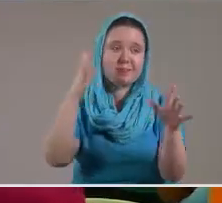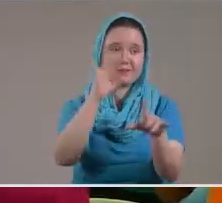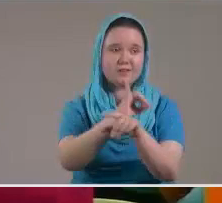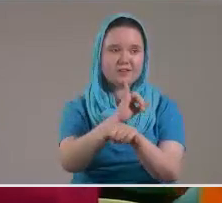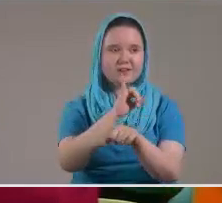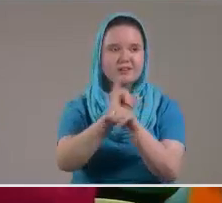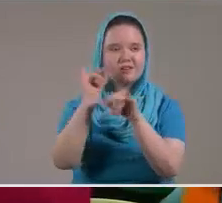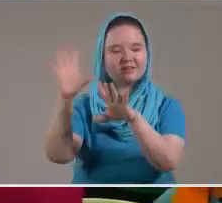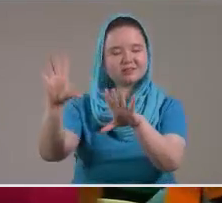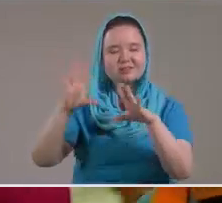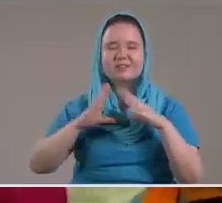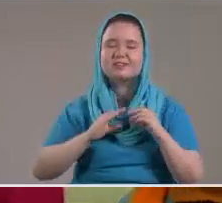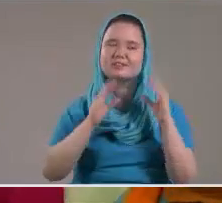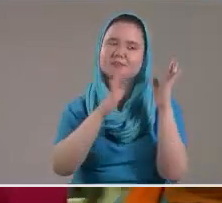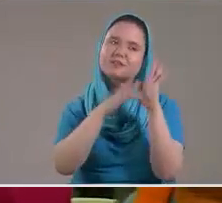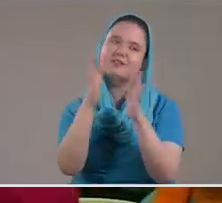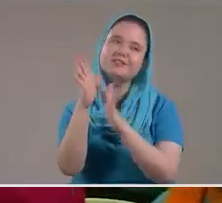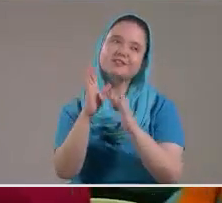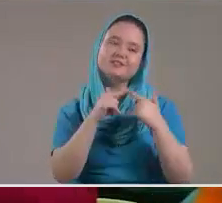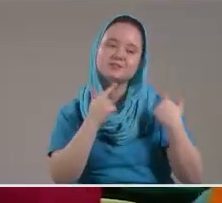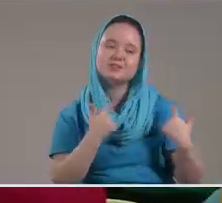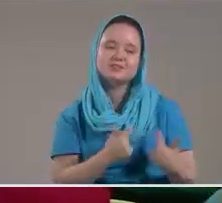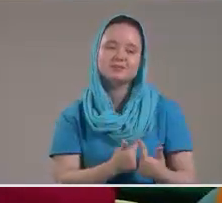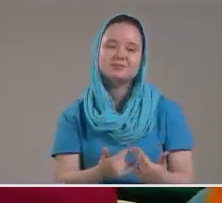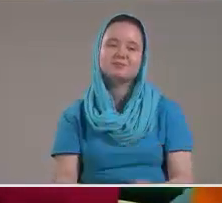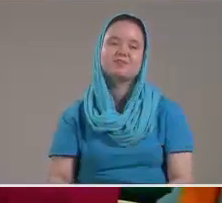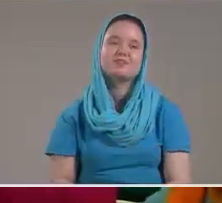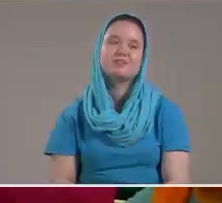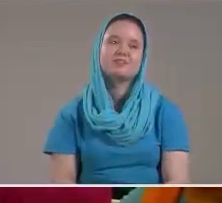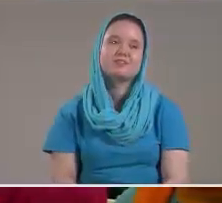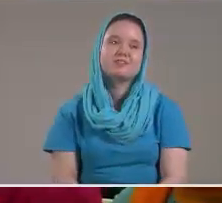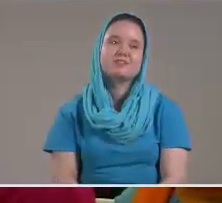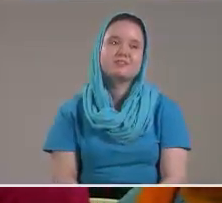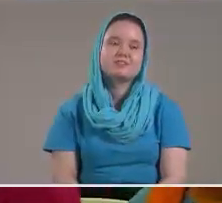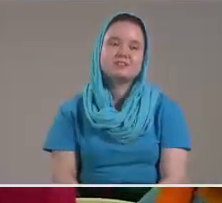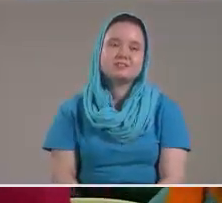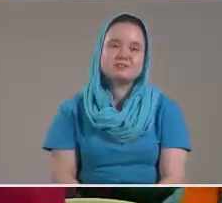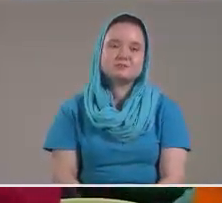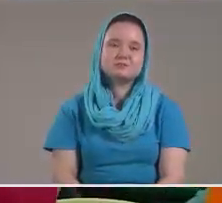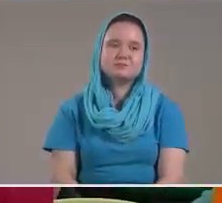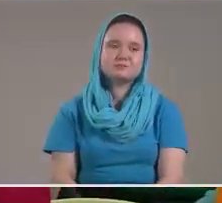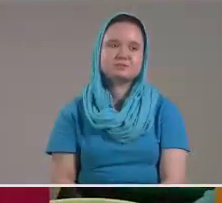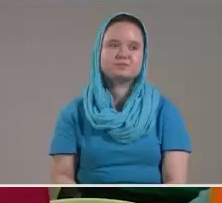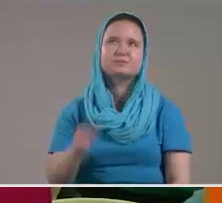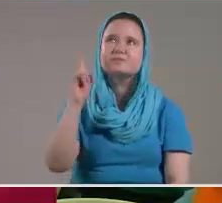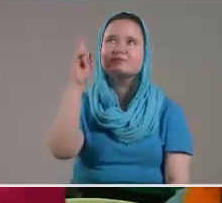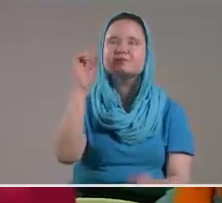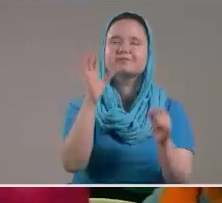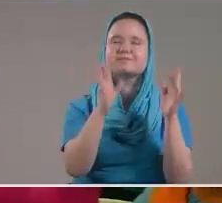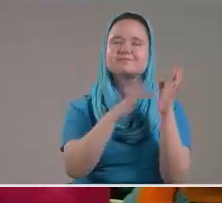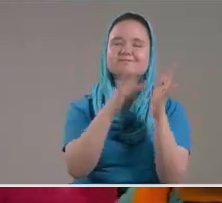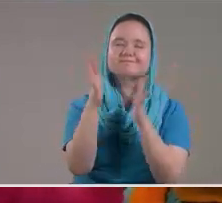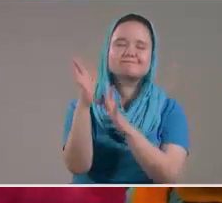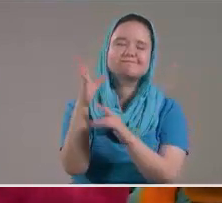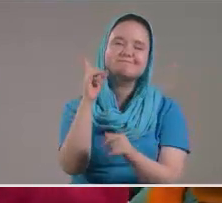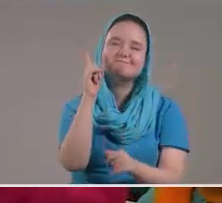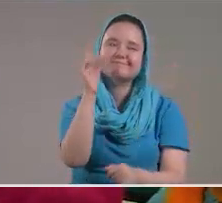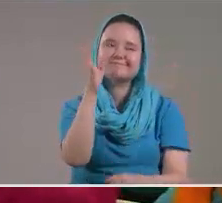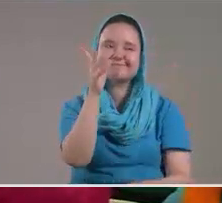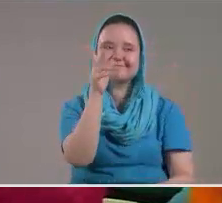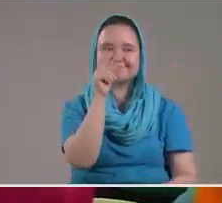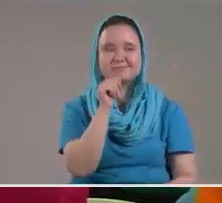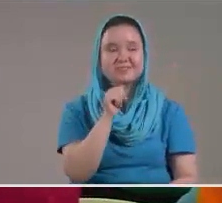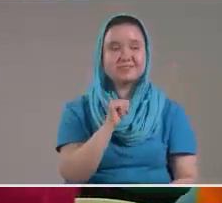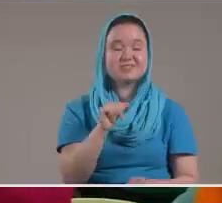Dios es bueno Misericordioso Benevolente Clemente Compasivo Si me atienden A la